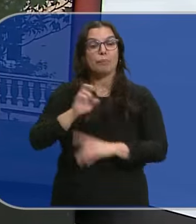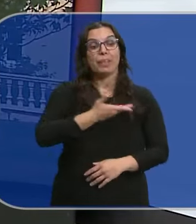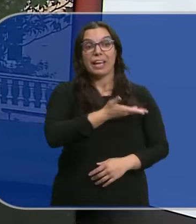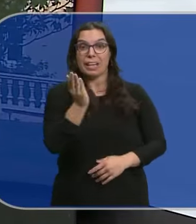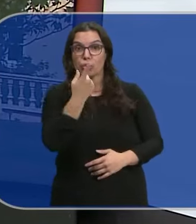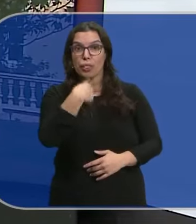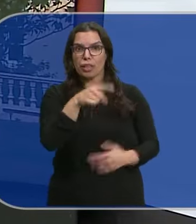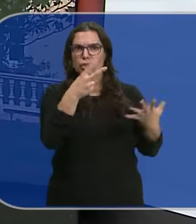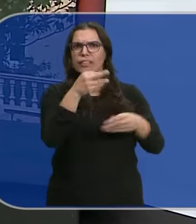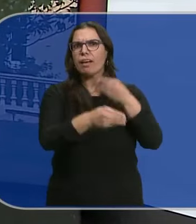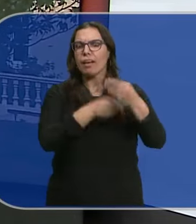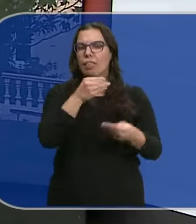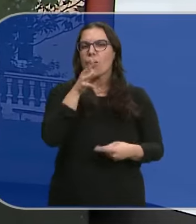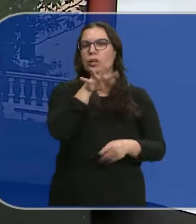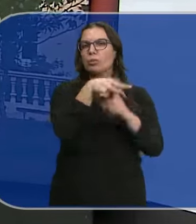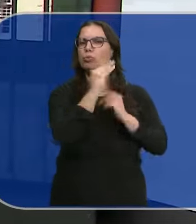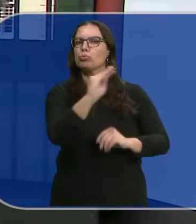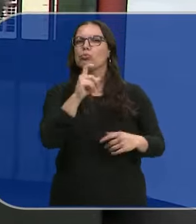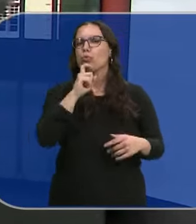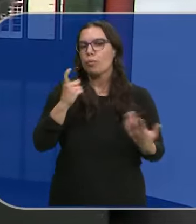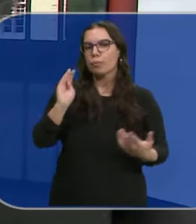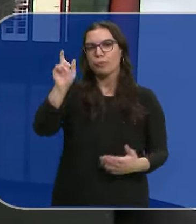otros 170? ¿En qué situación se encuentran, Roberto?